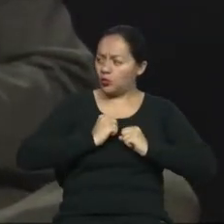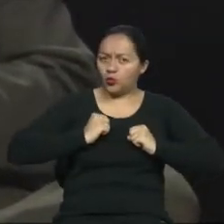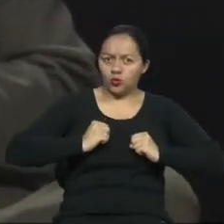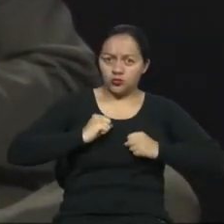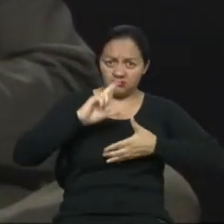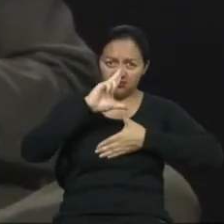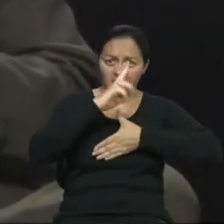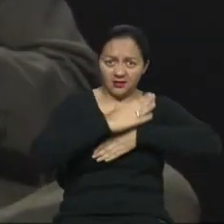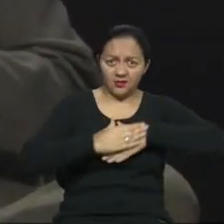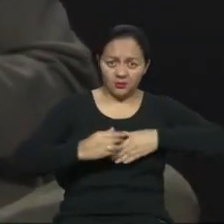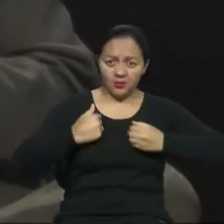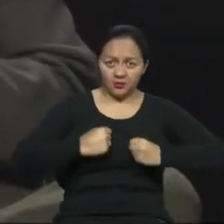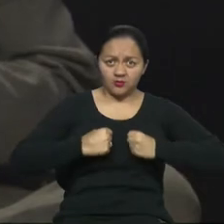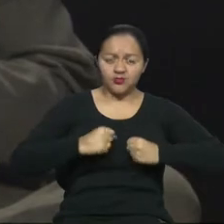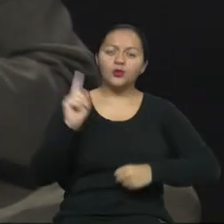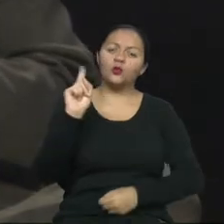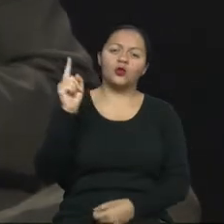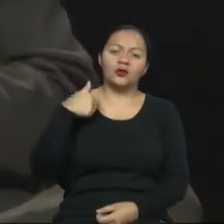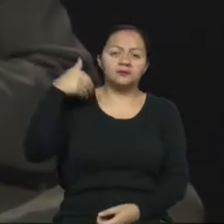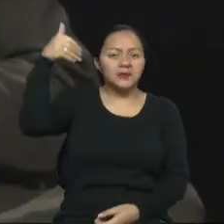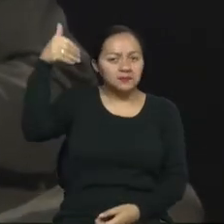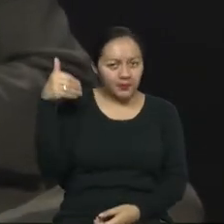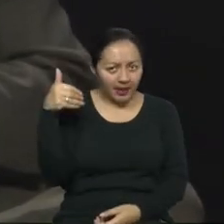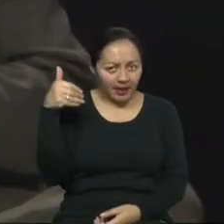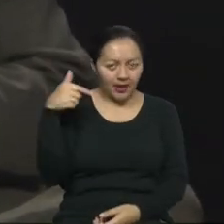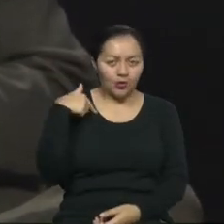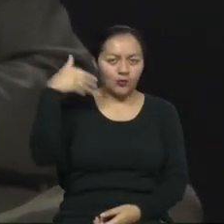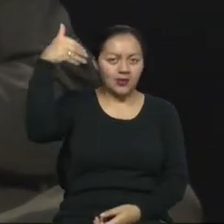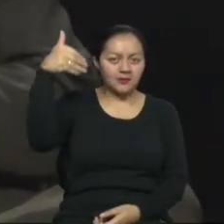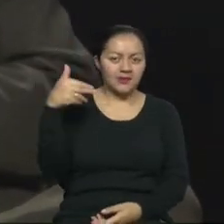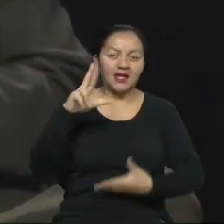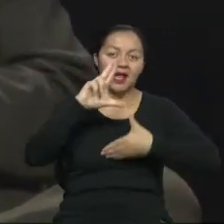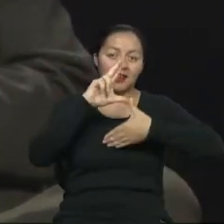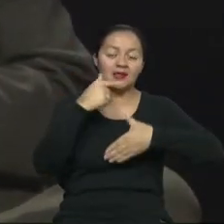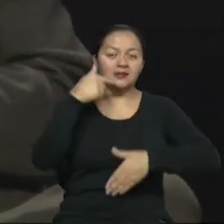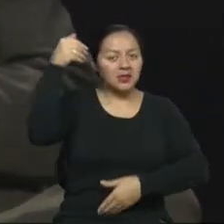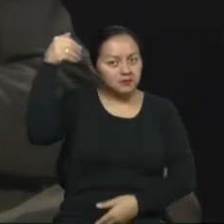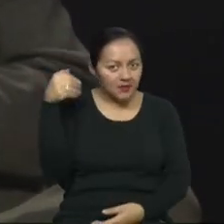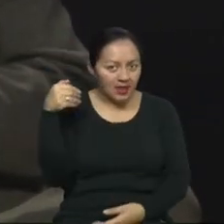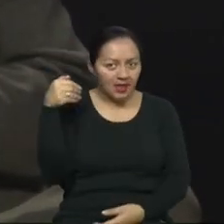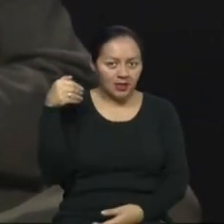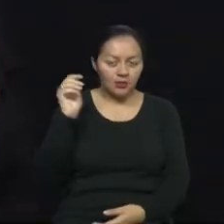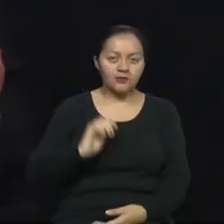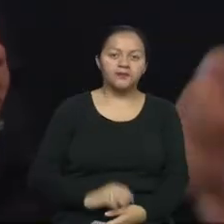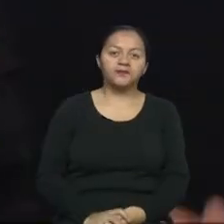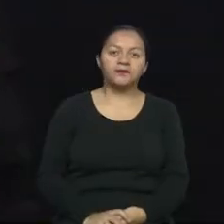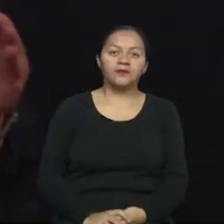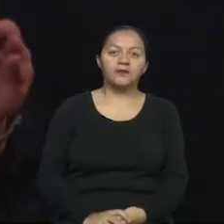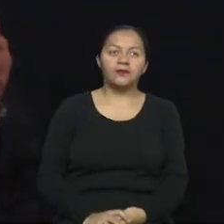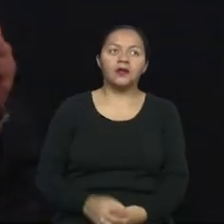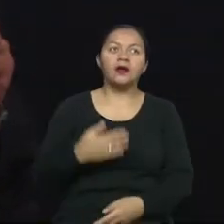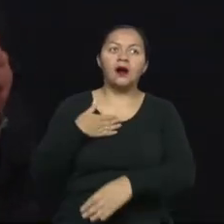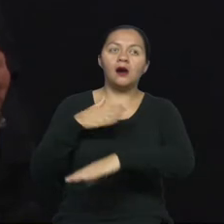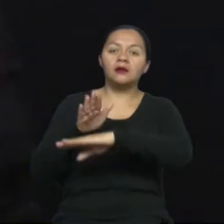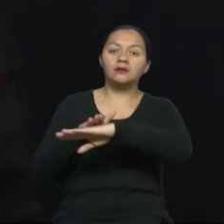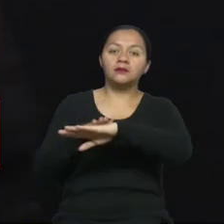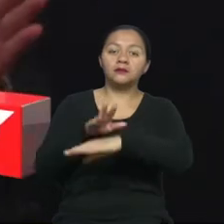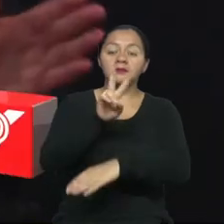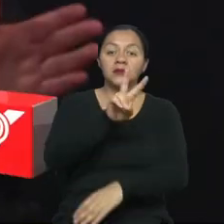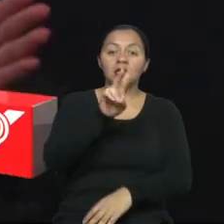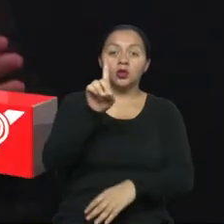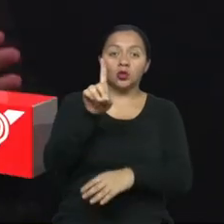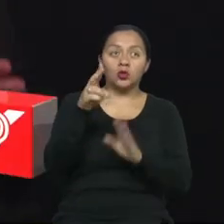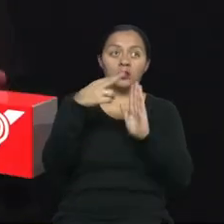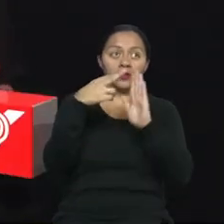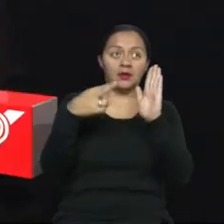latinoamericanos? Somos más bajos. Más bajitos. Perfecto. Carlos, estas 21 normas que tú comentas